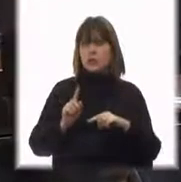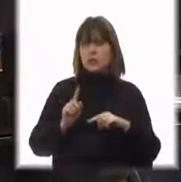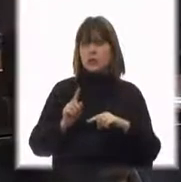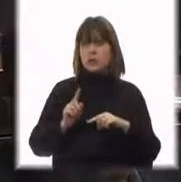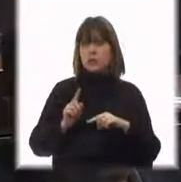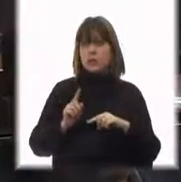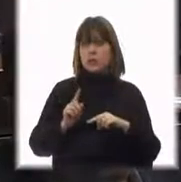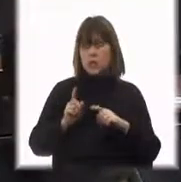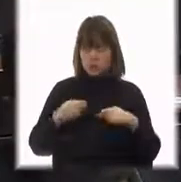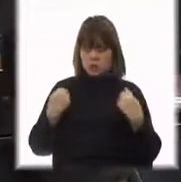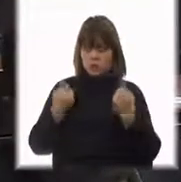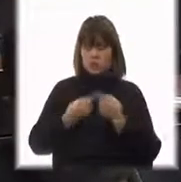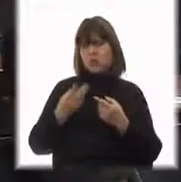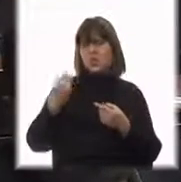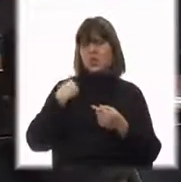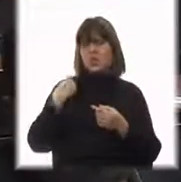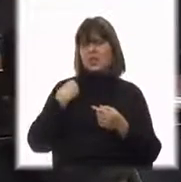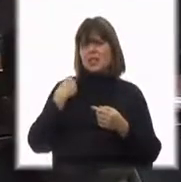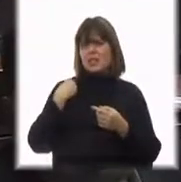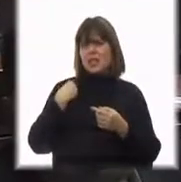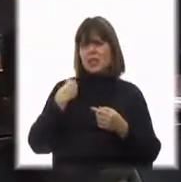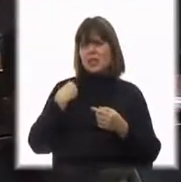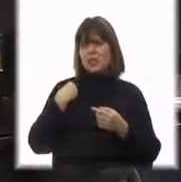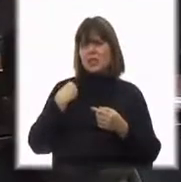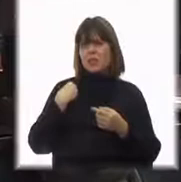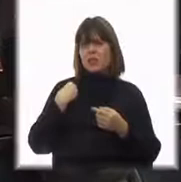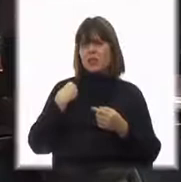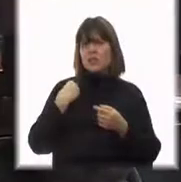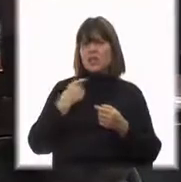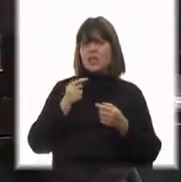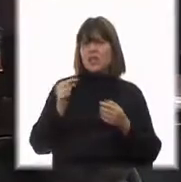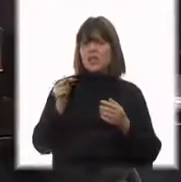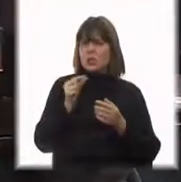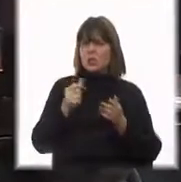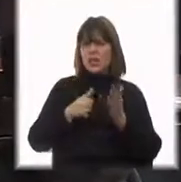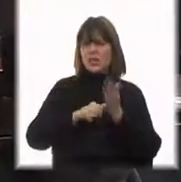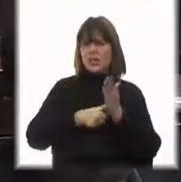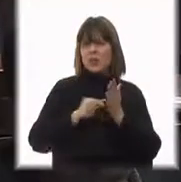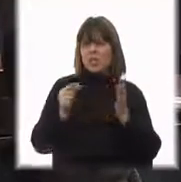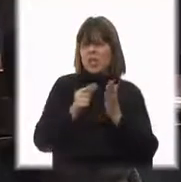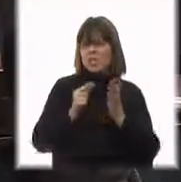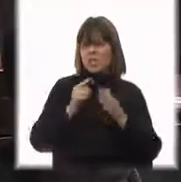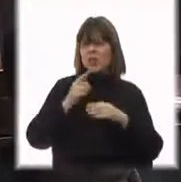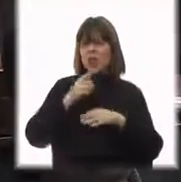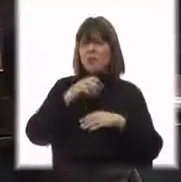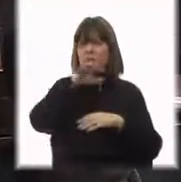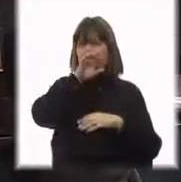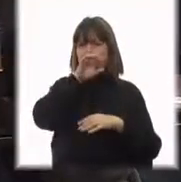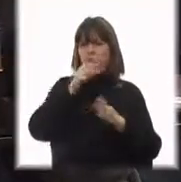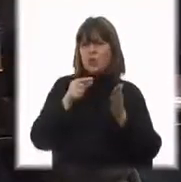Entonces, nosotros estamos cansados de chip en la cédula, chip en el pasaporte, chip en los camiones, chip en los perros,